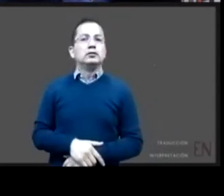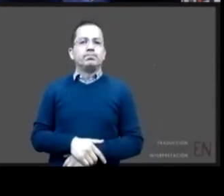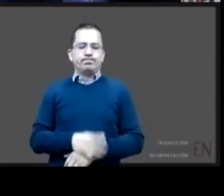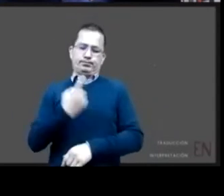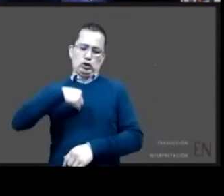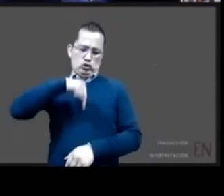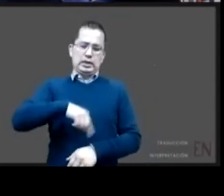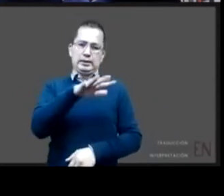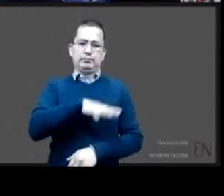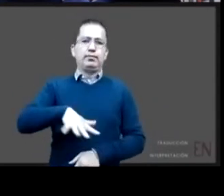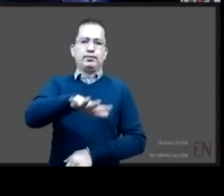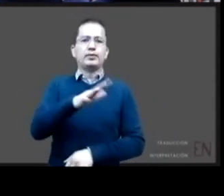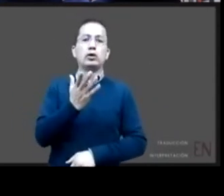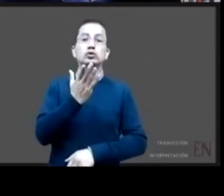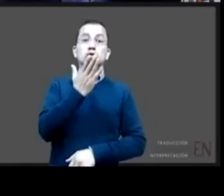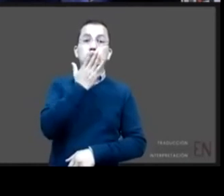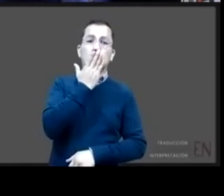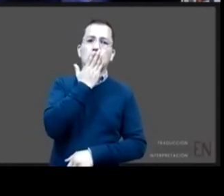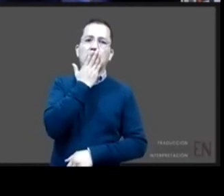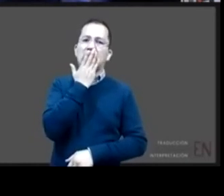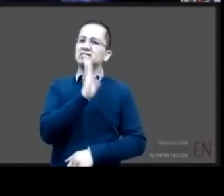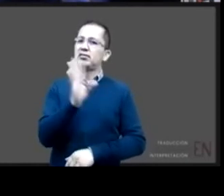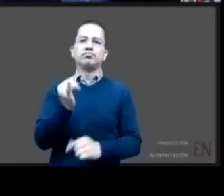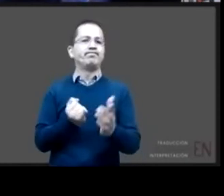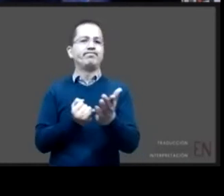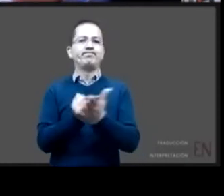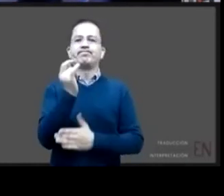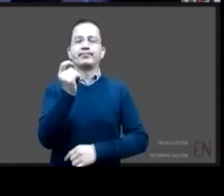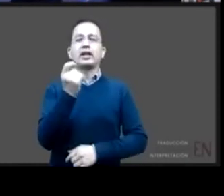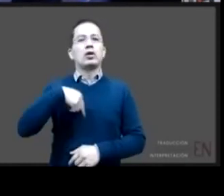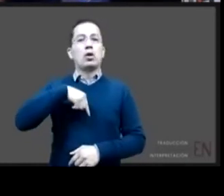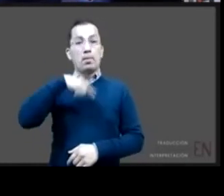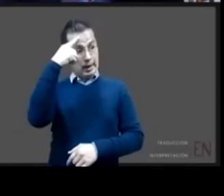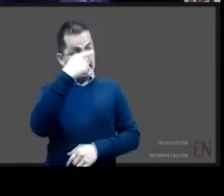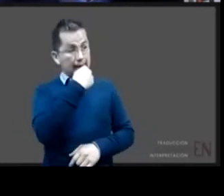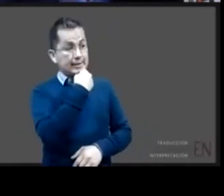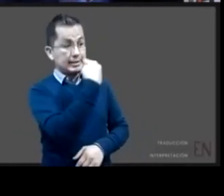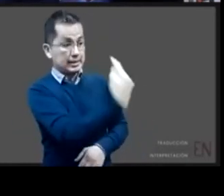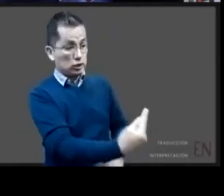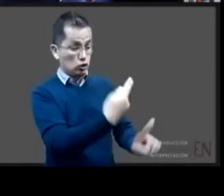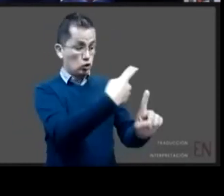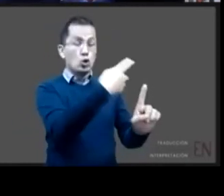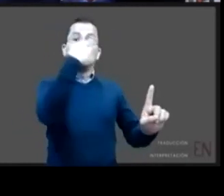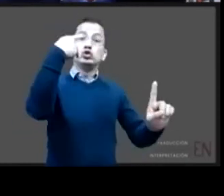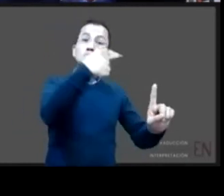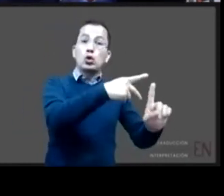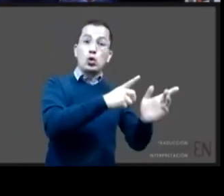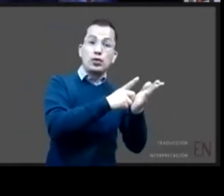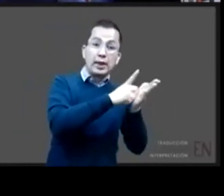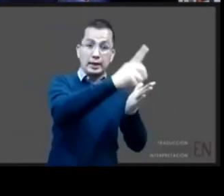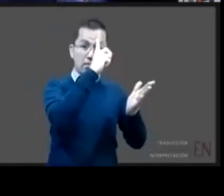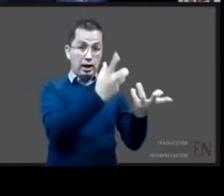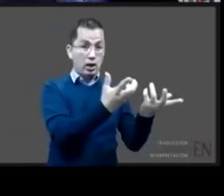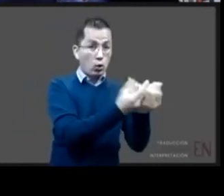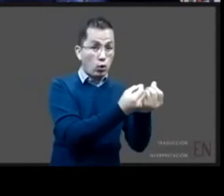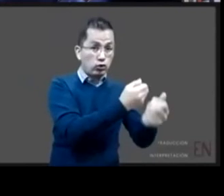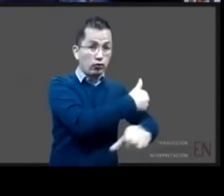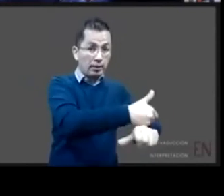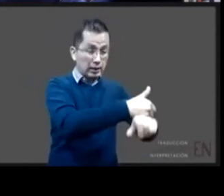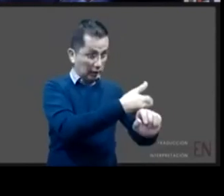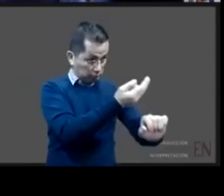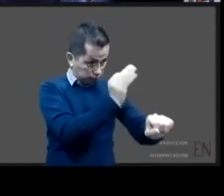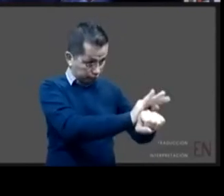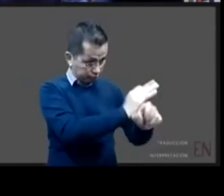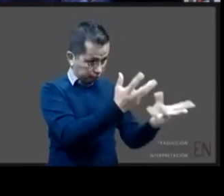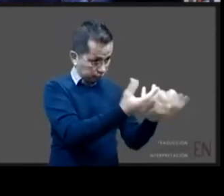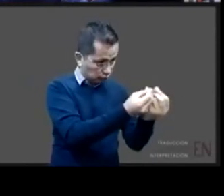tendríamos que plantear que la manera de restituir el derecho a vivir en familia de estos niños institucionalizados los tendríamos que partir